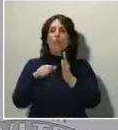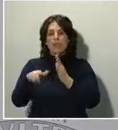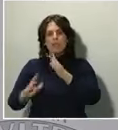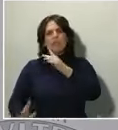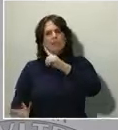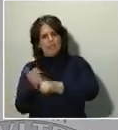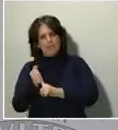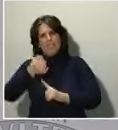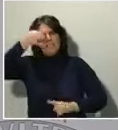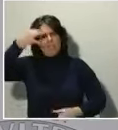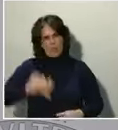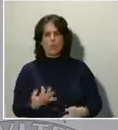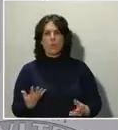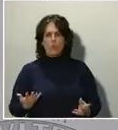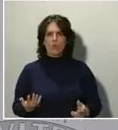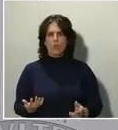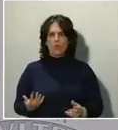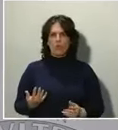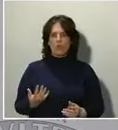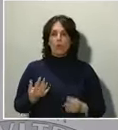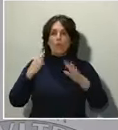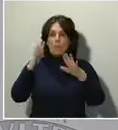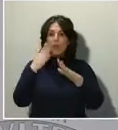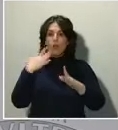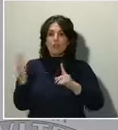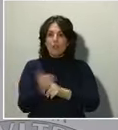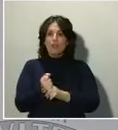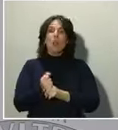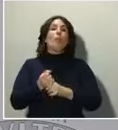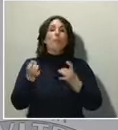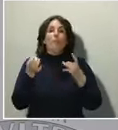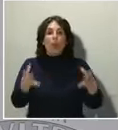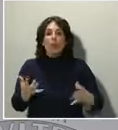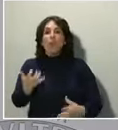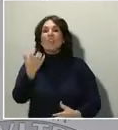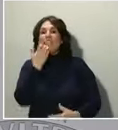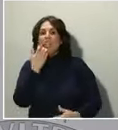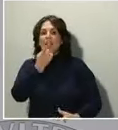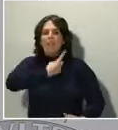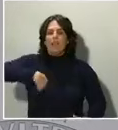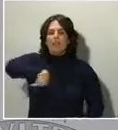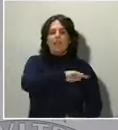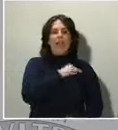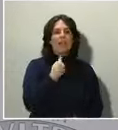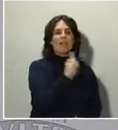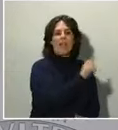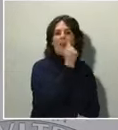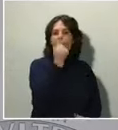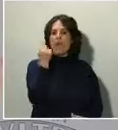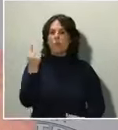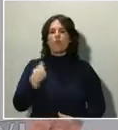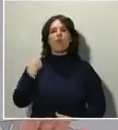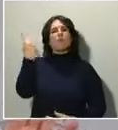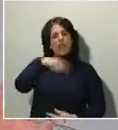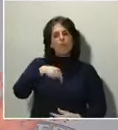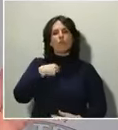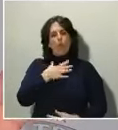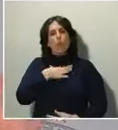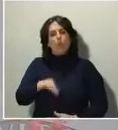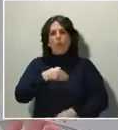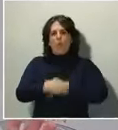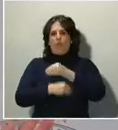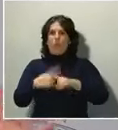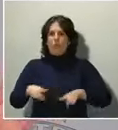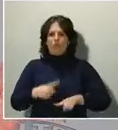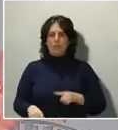Y vamos a llegar antes si todos somos conscientes de que tenemos un aporte que hacer para vencerlo. Eso es en el plano de la